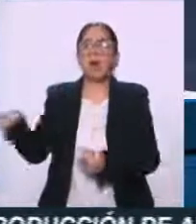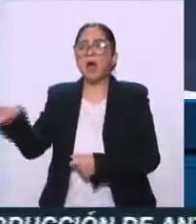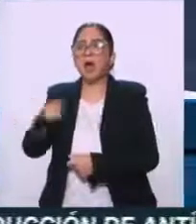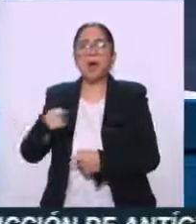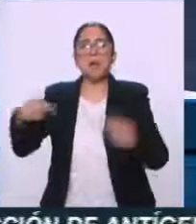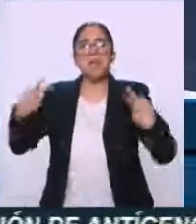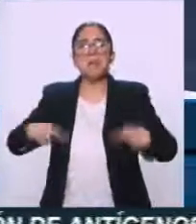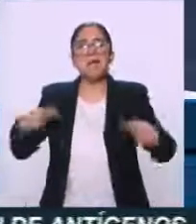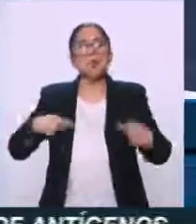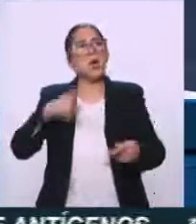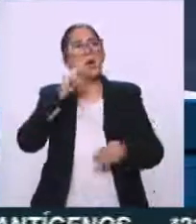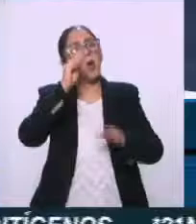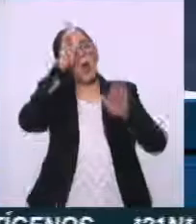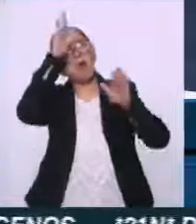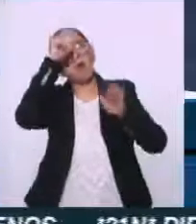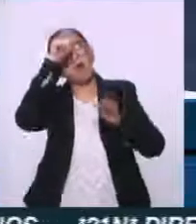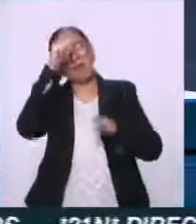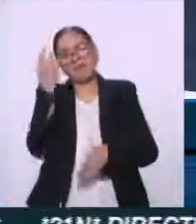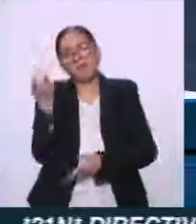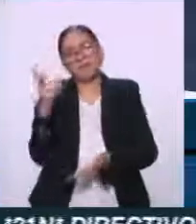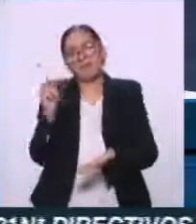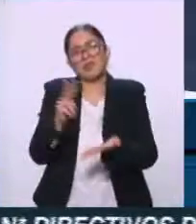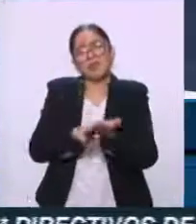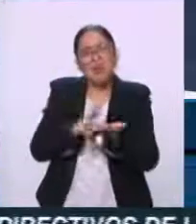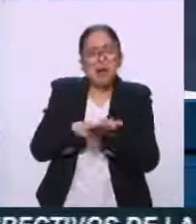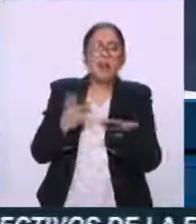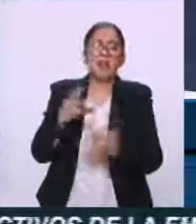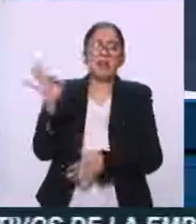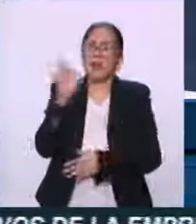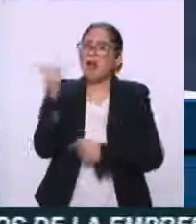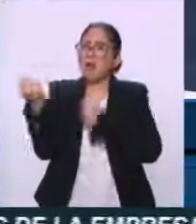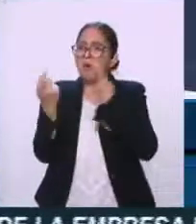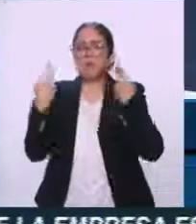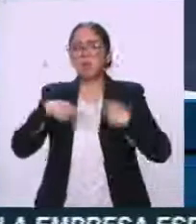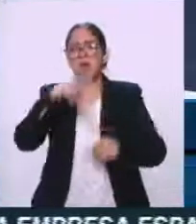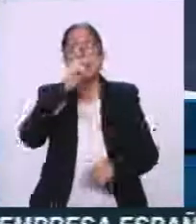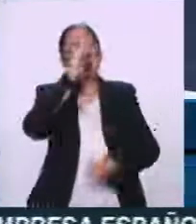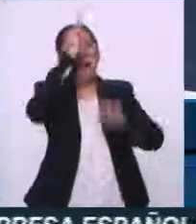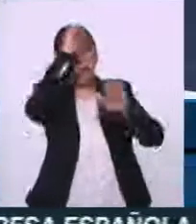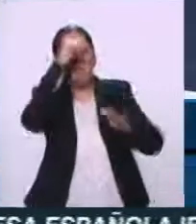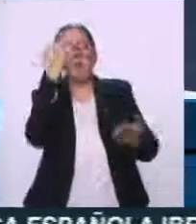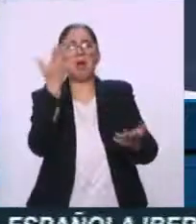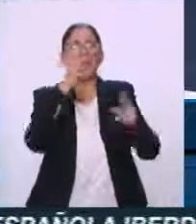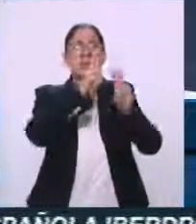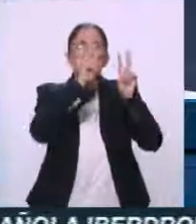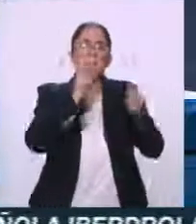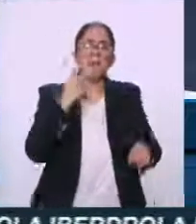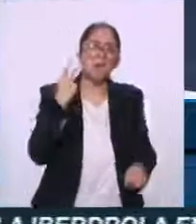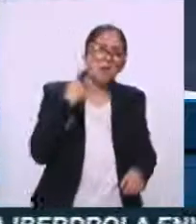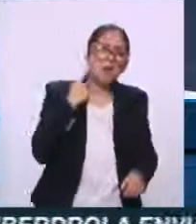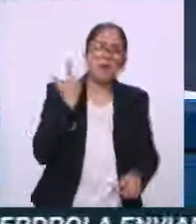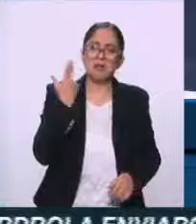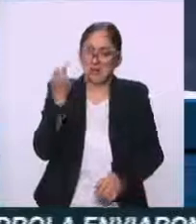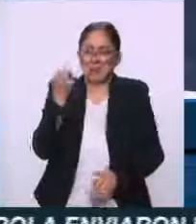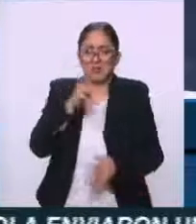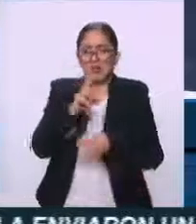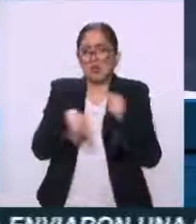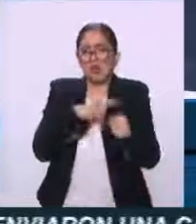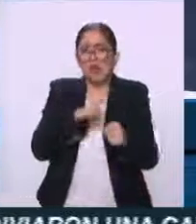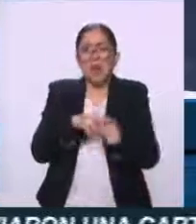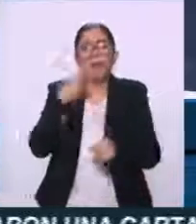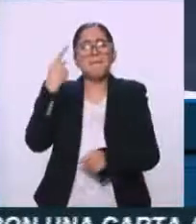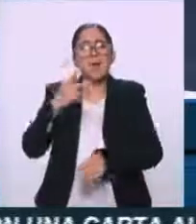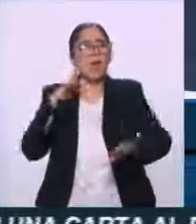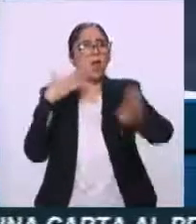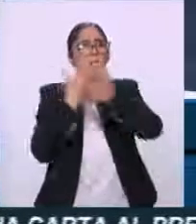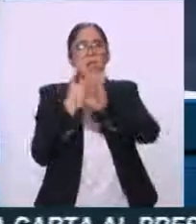Pero sí es muy bajo. Creo que uno puede tener diferencias políticas, críticas, es válido en la democracia, es normal, pero esto de boicotear y